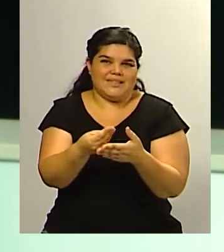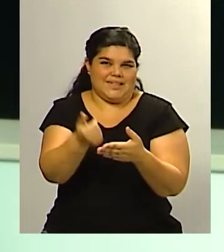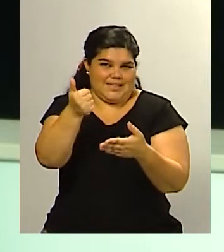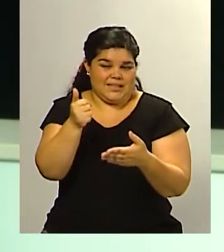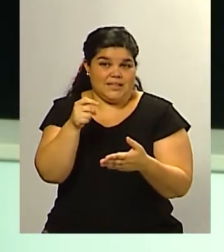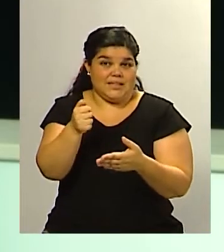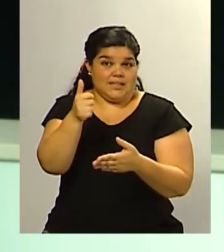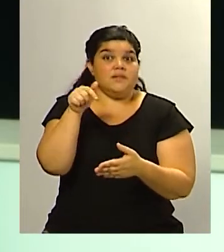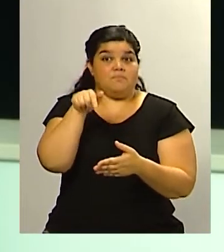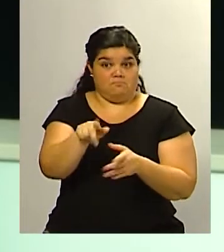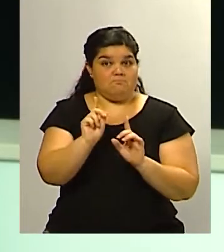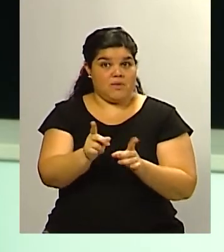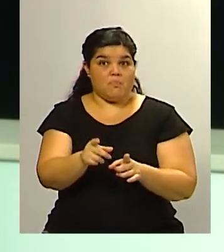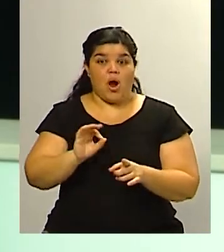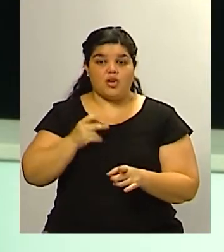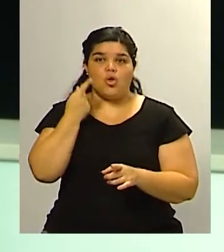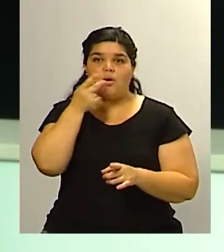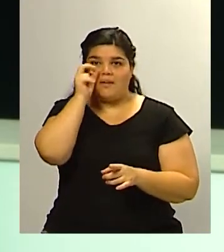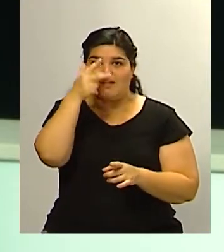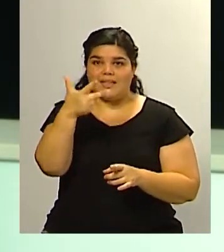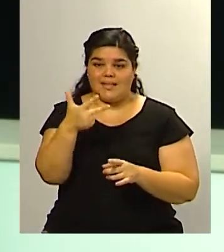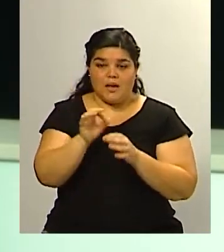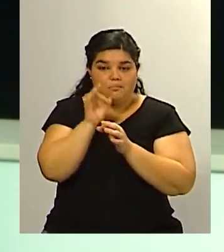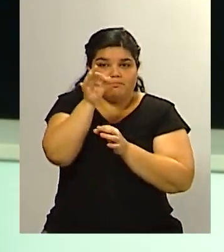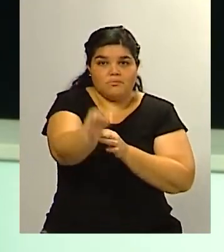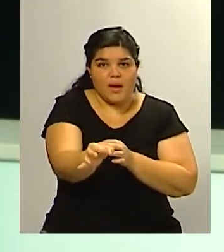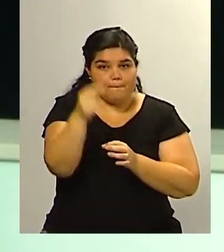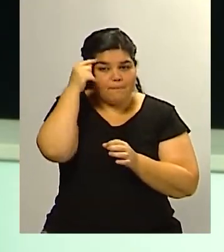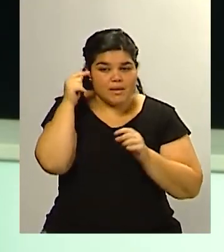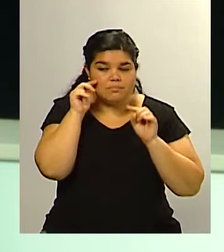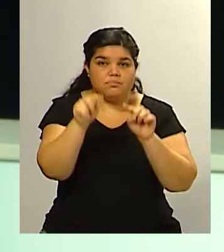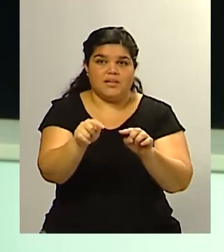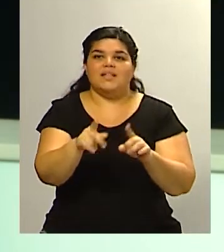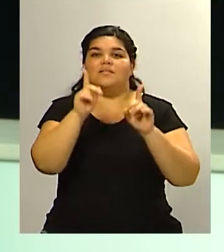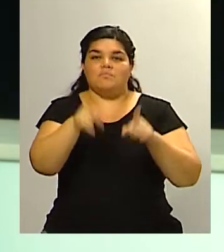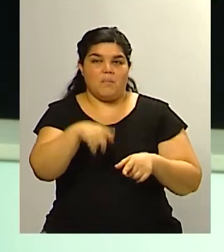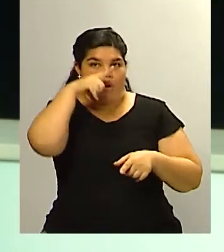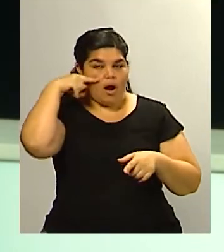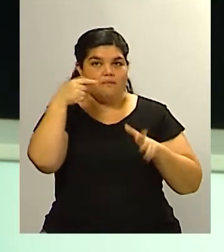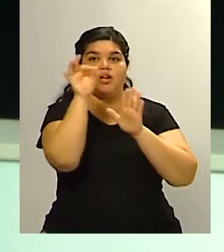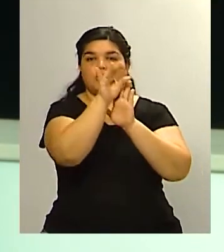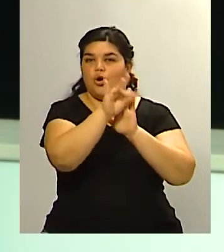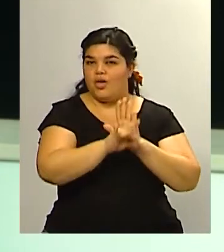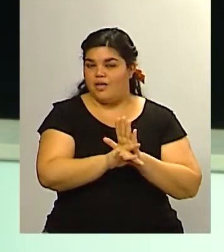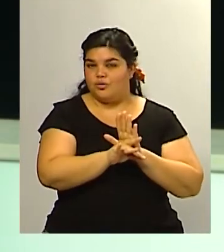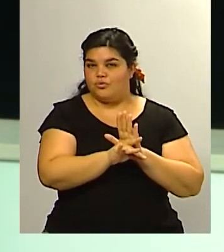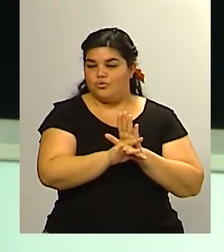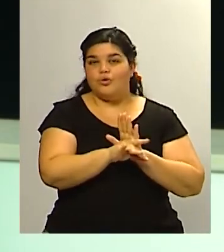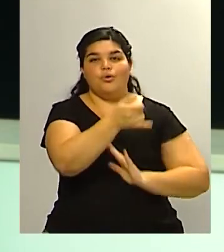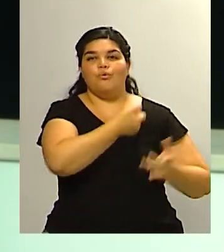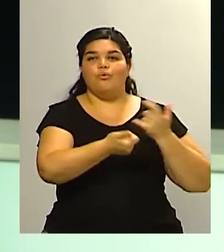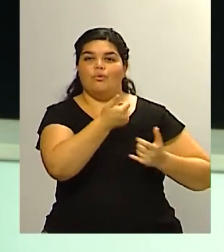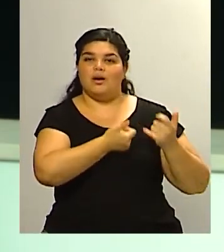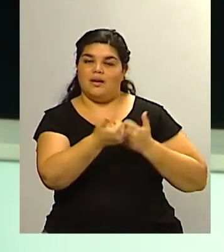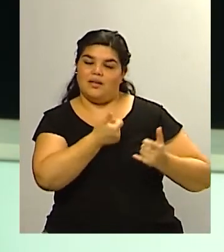pensando en el 2023 algunos datos para destacar lo que decía del presidente Alberto Fernández hablando un poco de lo que